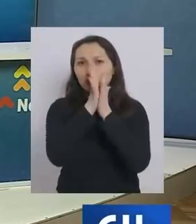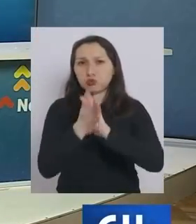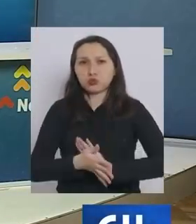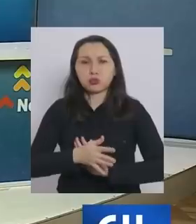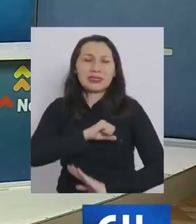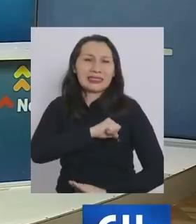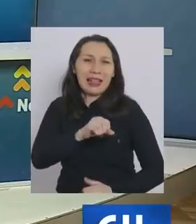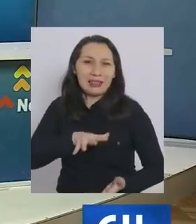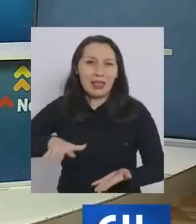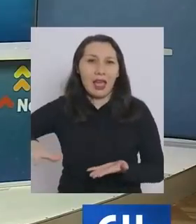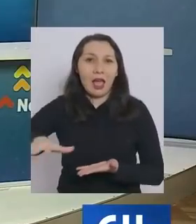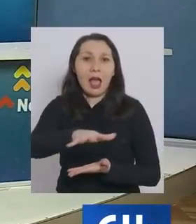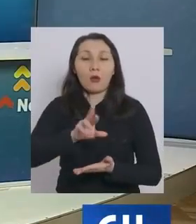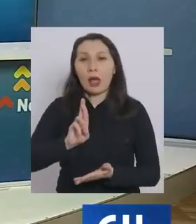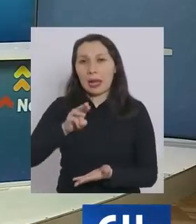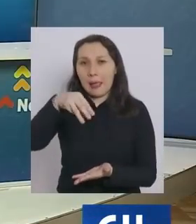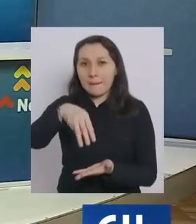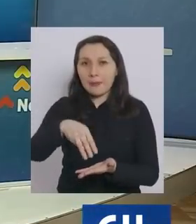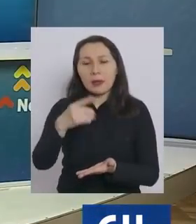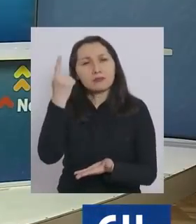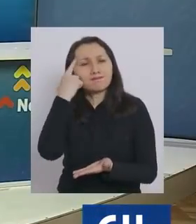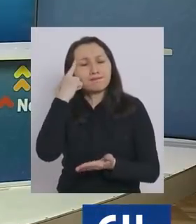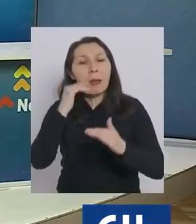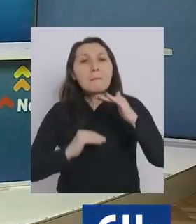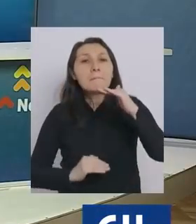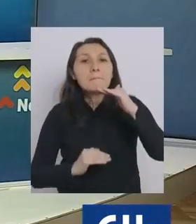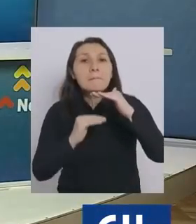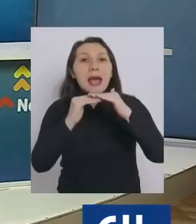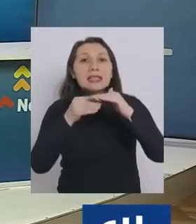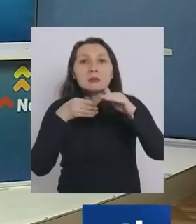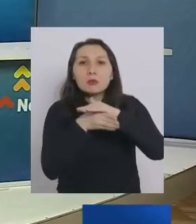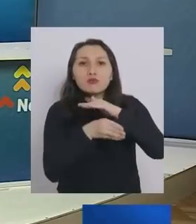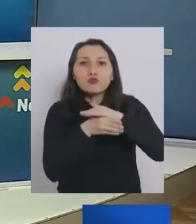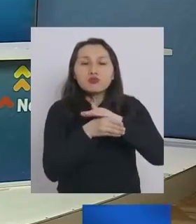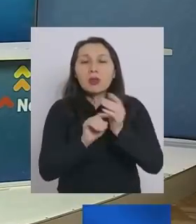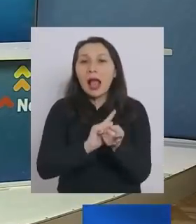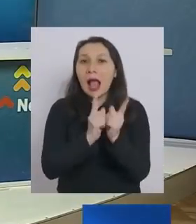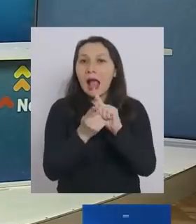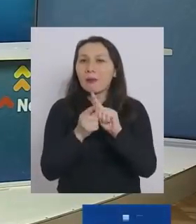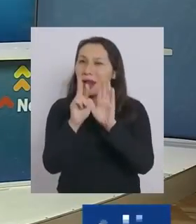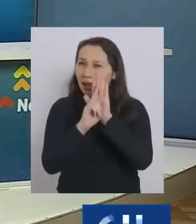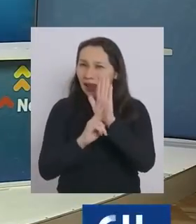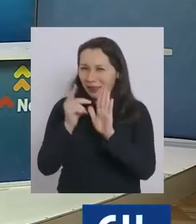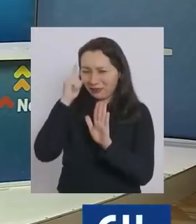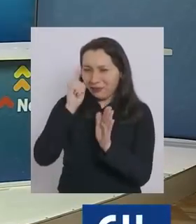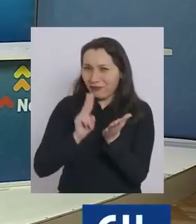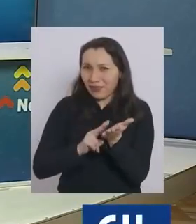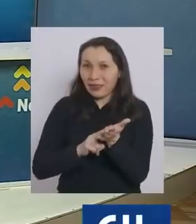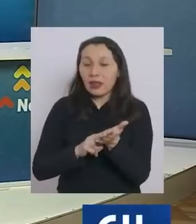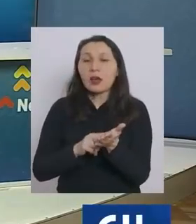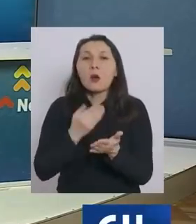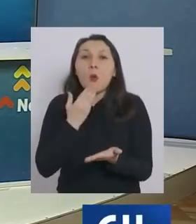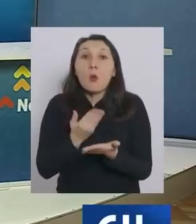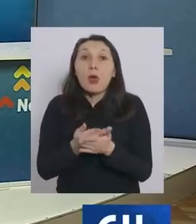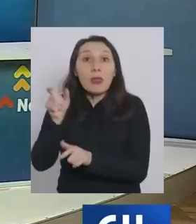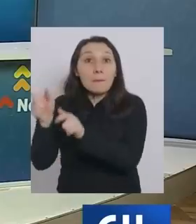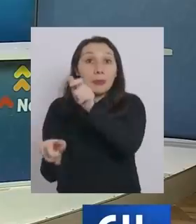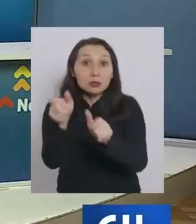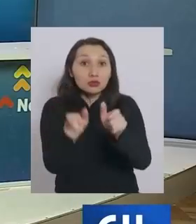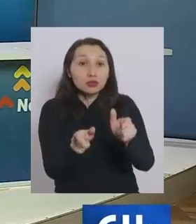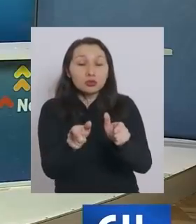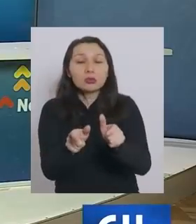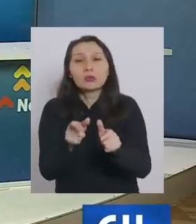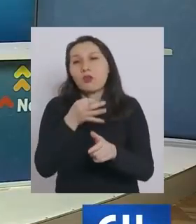metropolitana pensando por ejemplo los aforos que cambian hay unas reglas ¿verdad? Y por ejemplo se habla de cuando los públicos